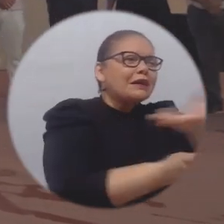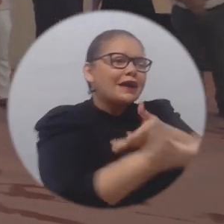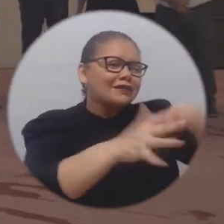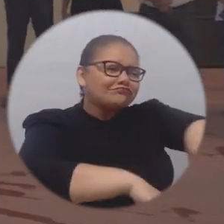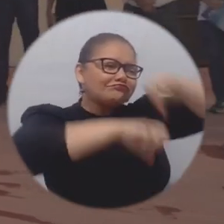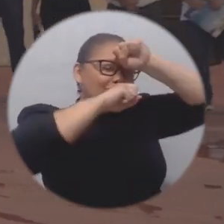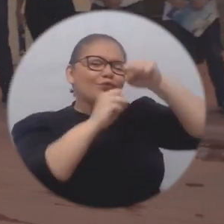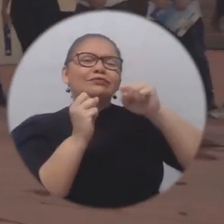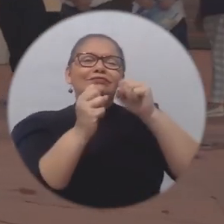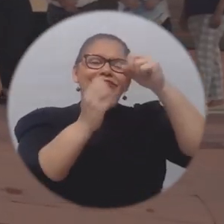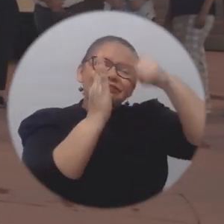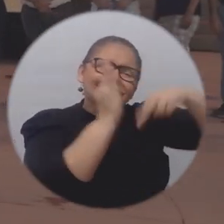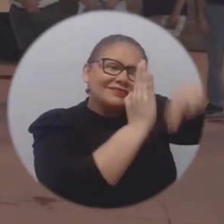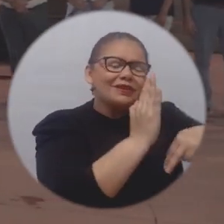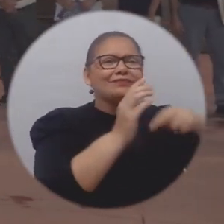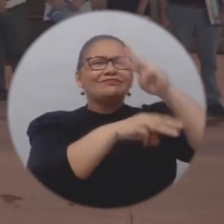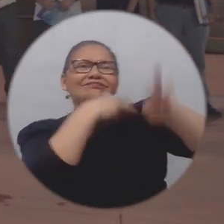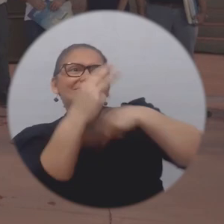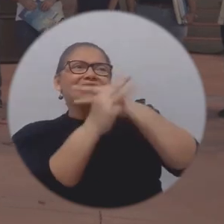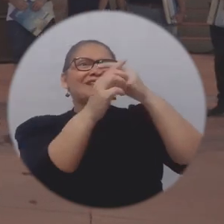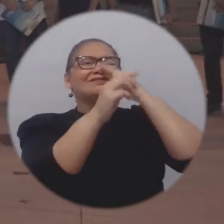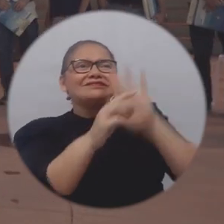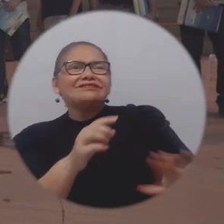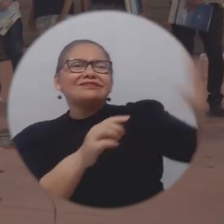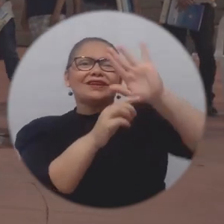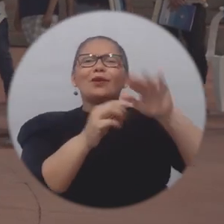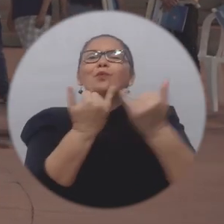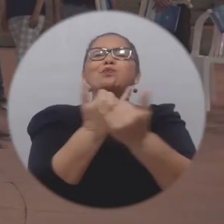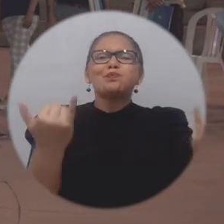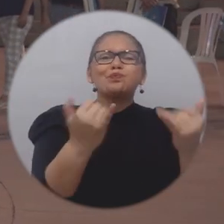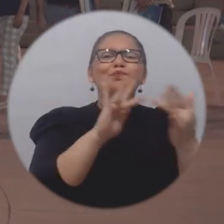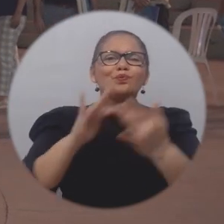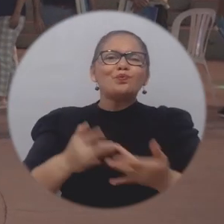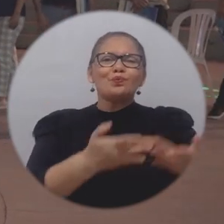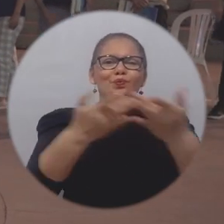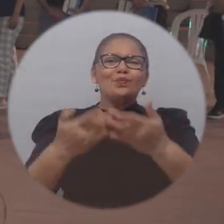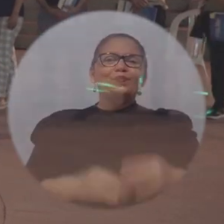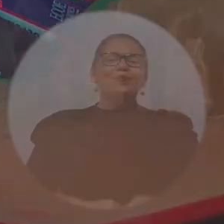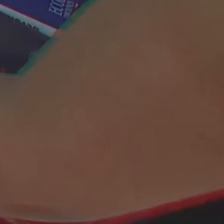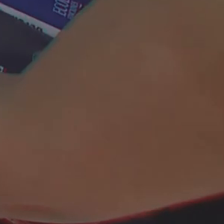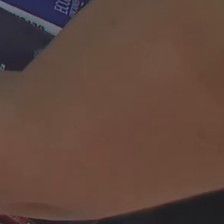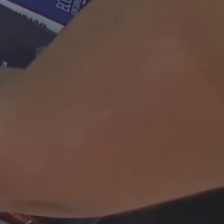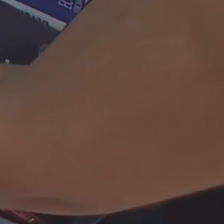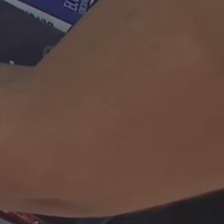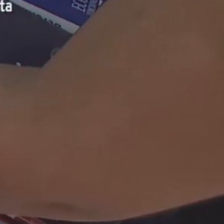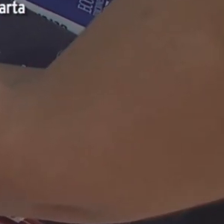conectar a la comunidad académica y ciudadanos con la literatura local, nacional y mundial.